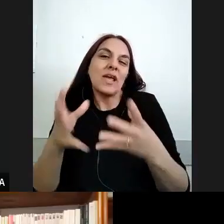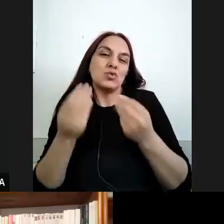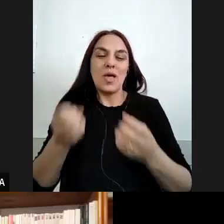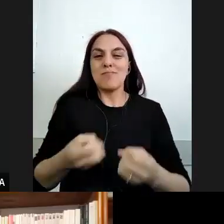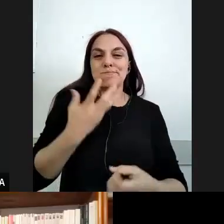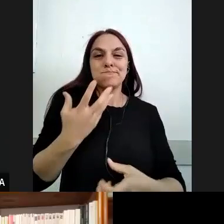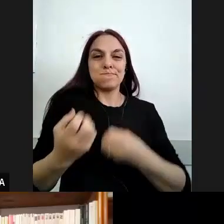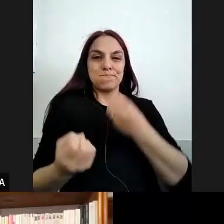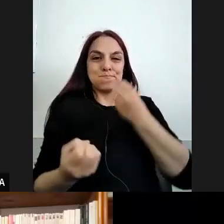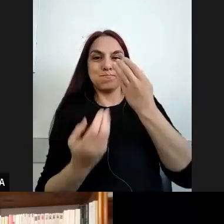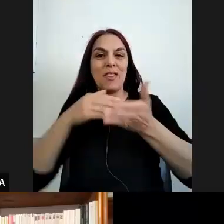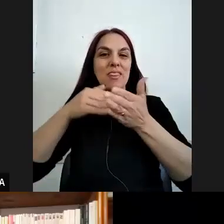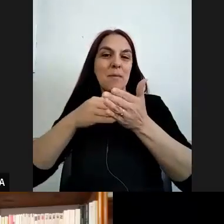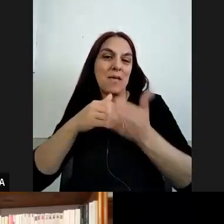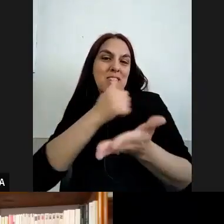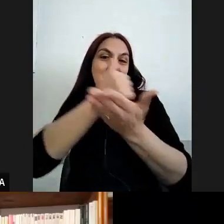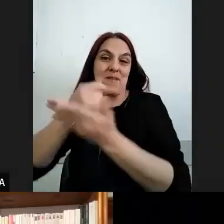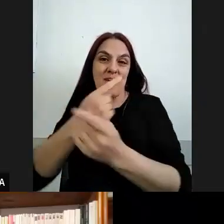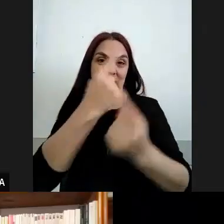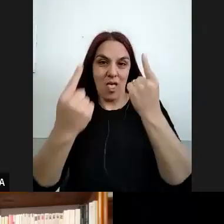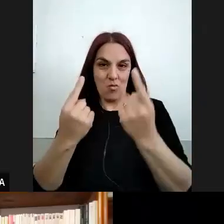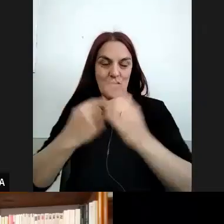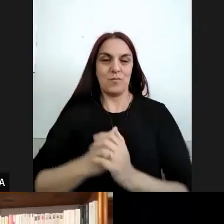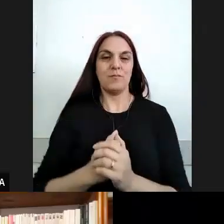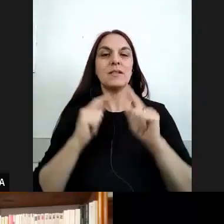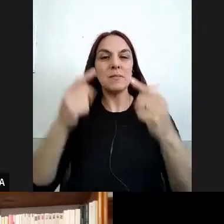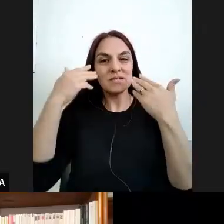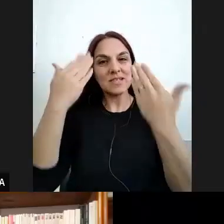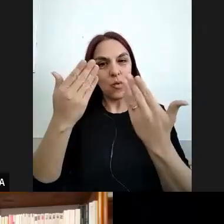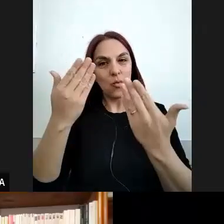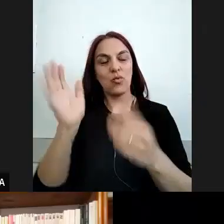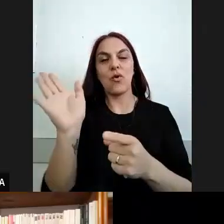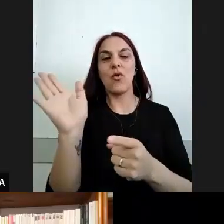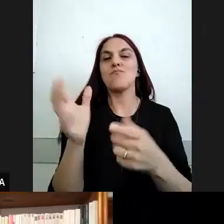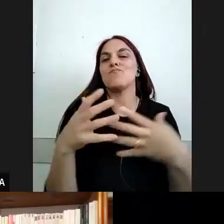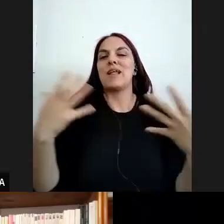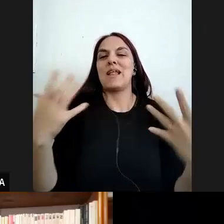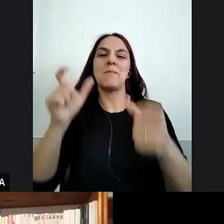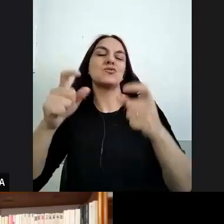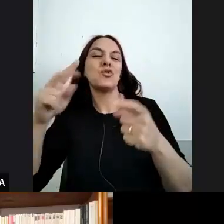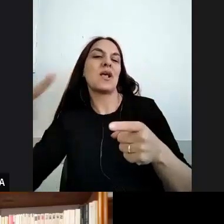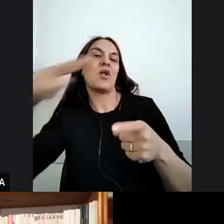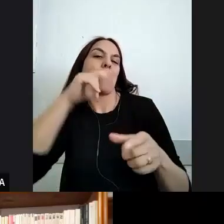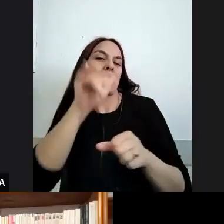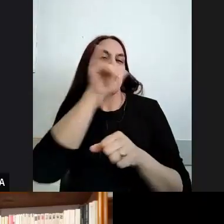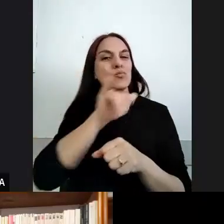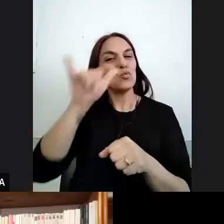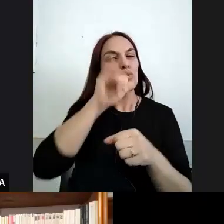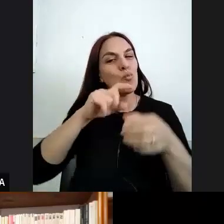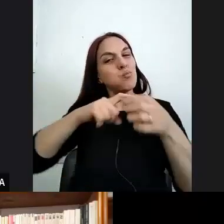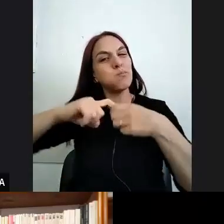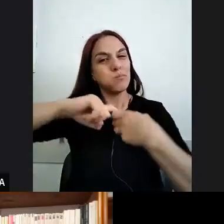desde nuestras posiciones y bueno un saludo muy grande a todos los que están allí siguiendo este trayecto de formación